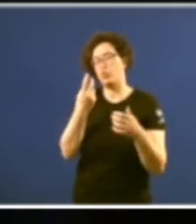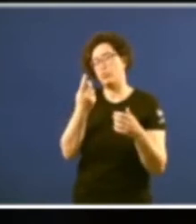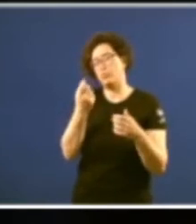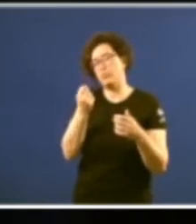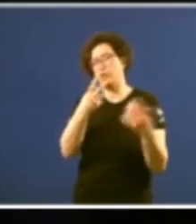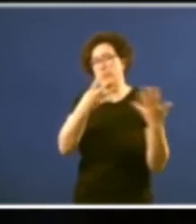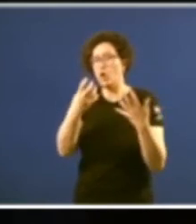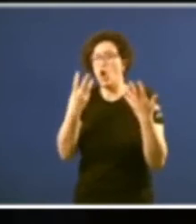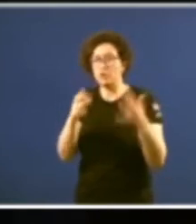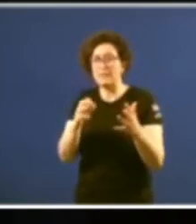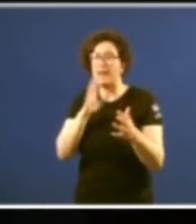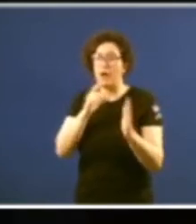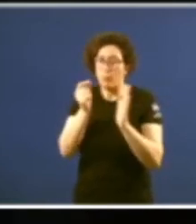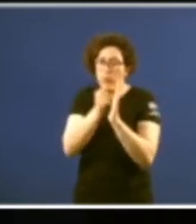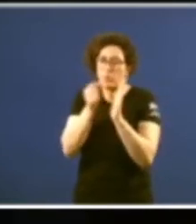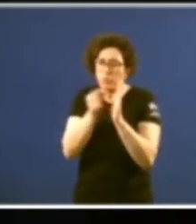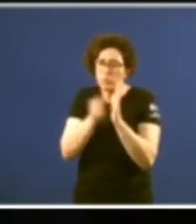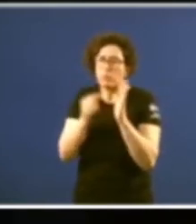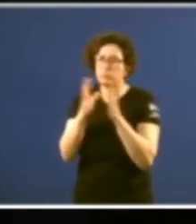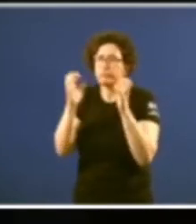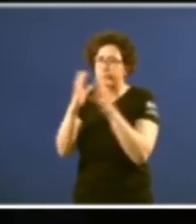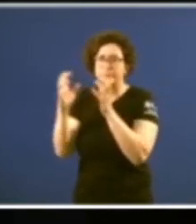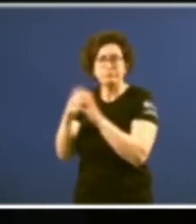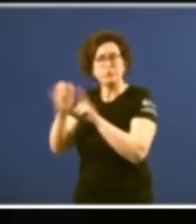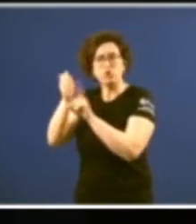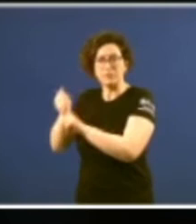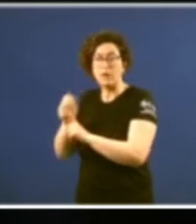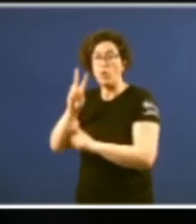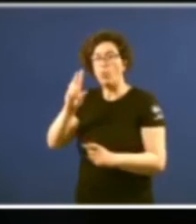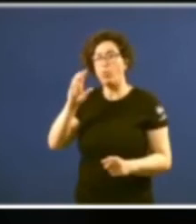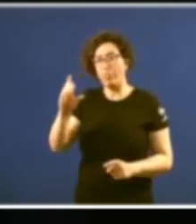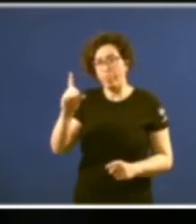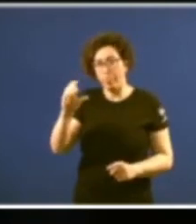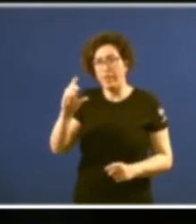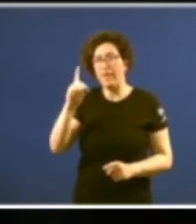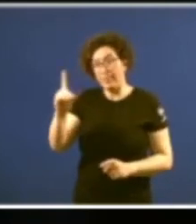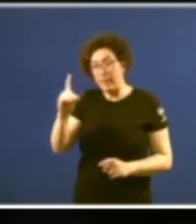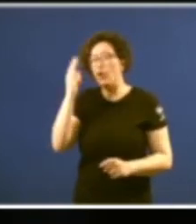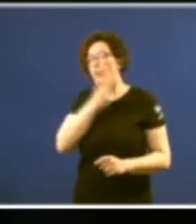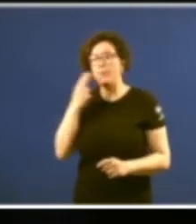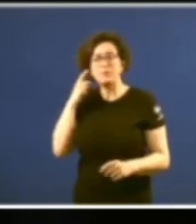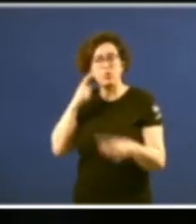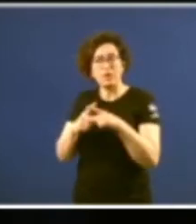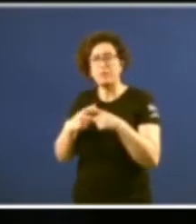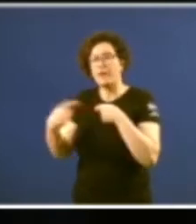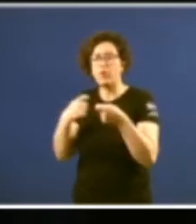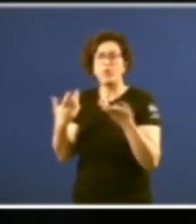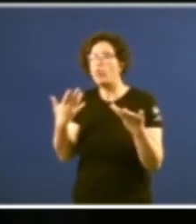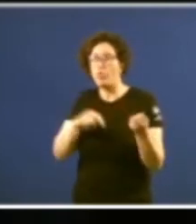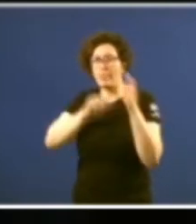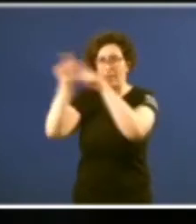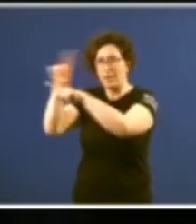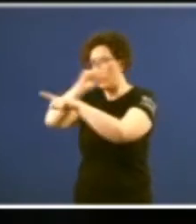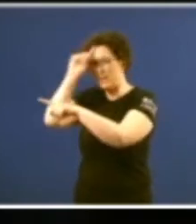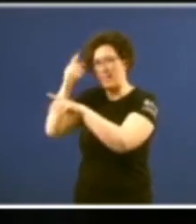nos que van conseguindo o acordo e que UCD se compromete a negociar en Madrid antes de